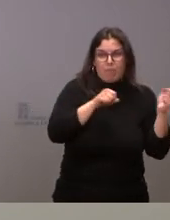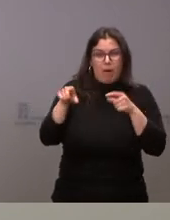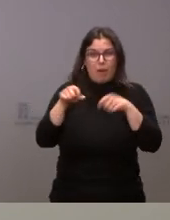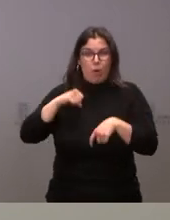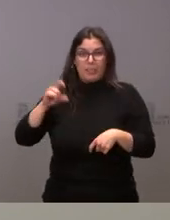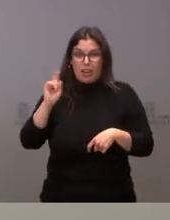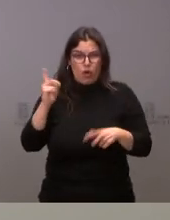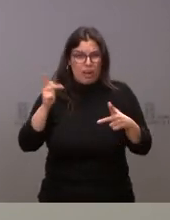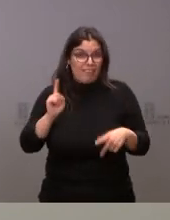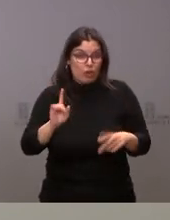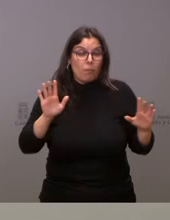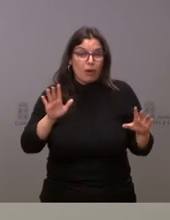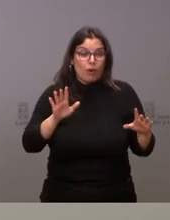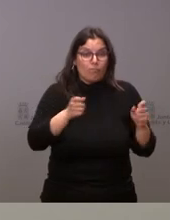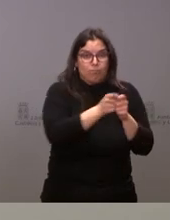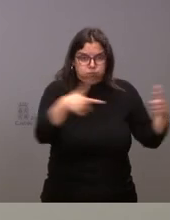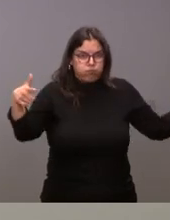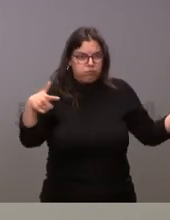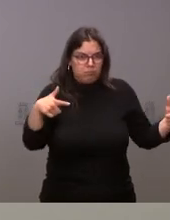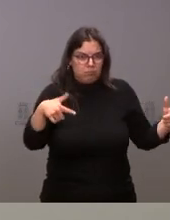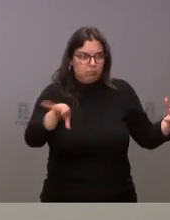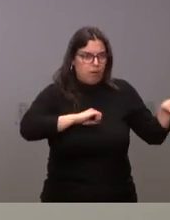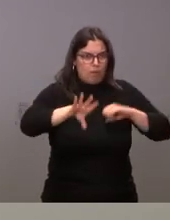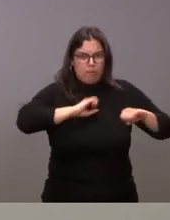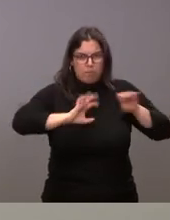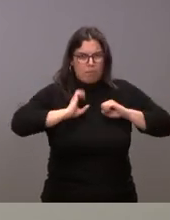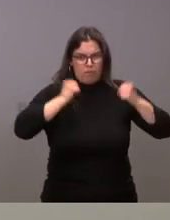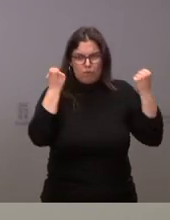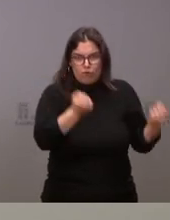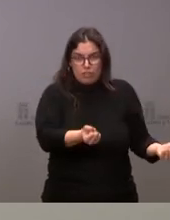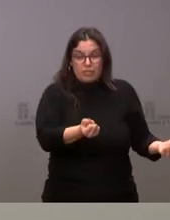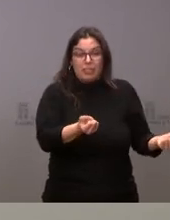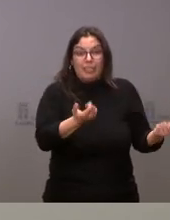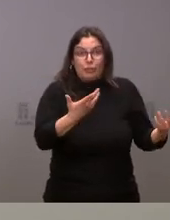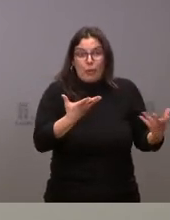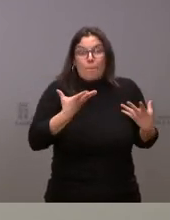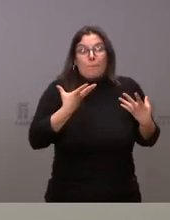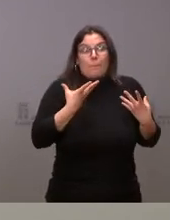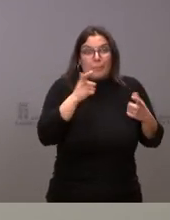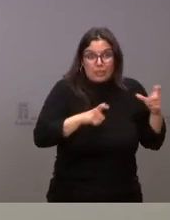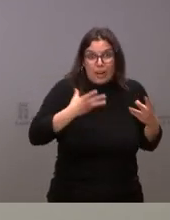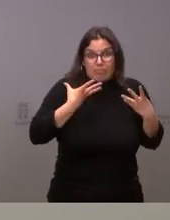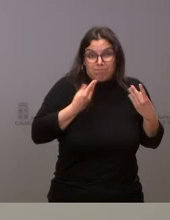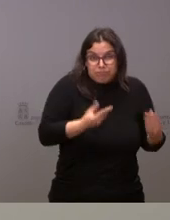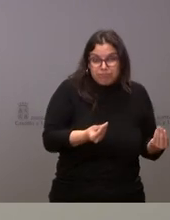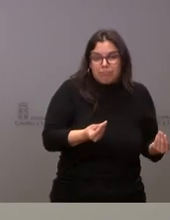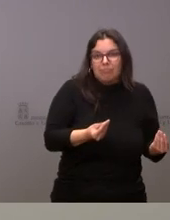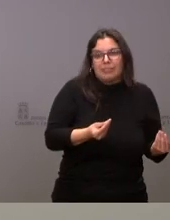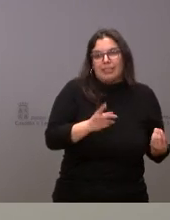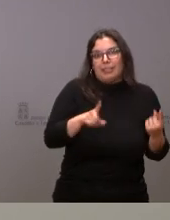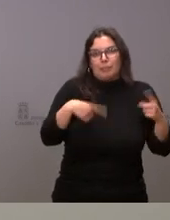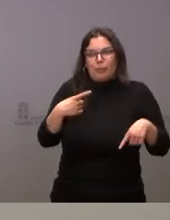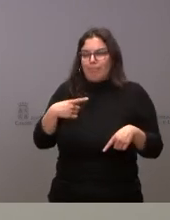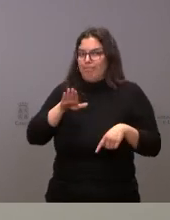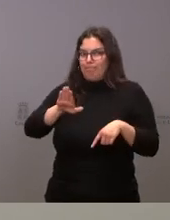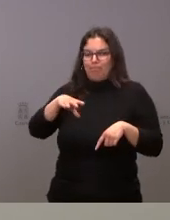en el caso de la epidemiológica de las personas afectadas y por tanto ha sido tan relevante el número de personas afectadas que muchas de ellas